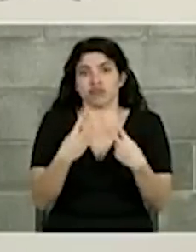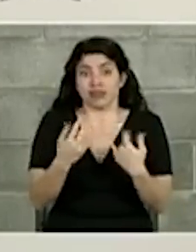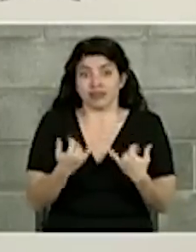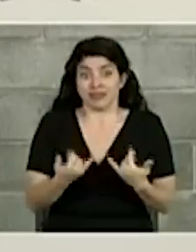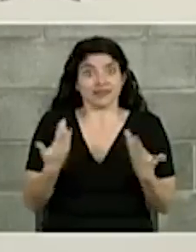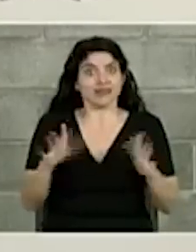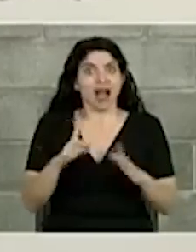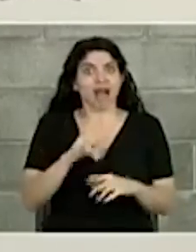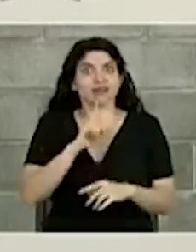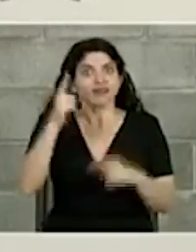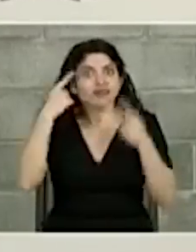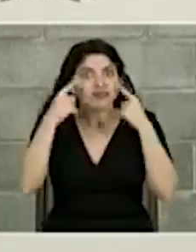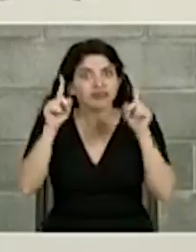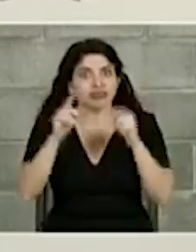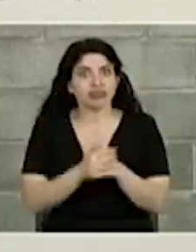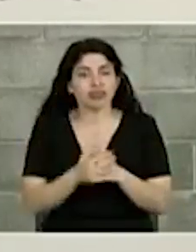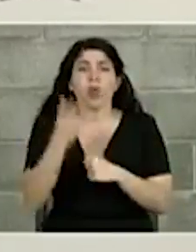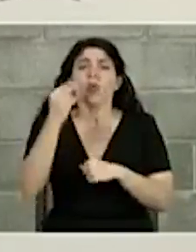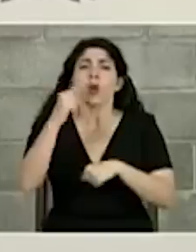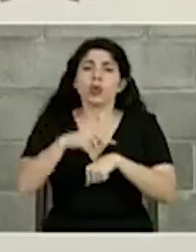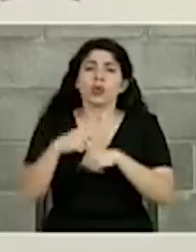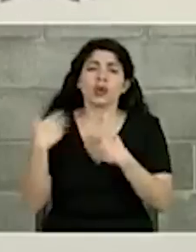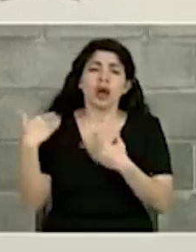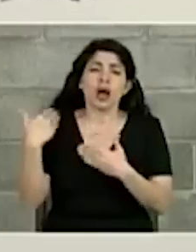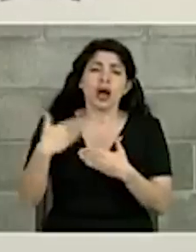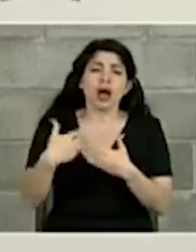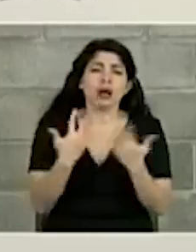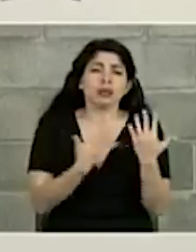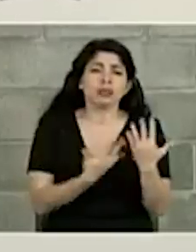ya hoy son una realidad, ¿cuánto tiempo hemos esperado?